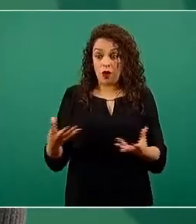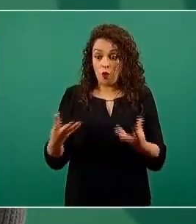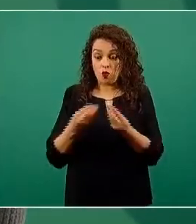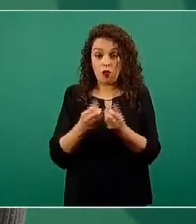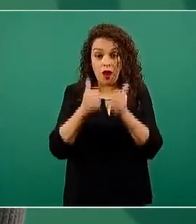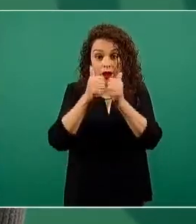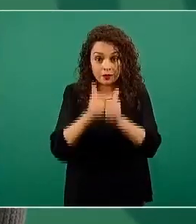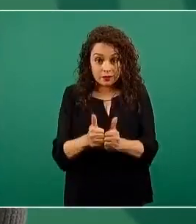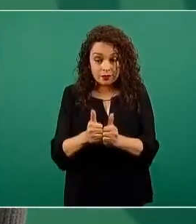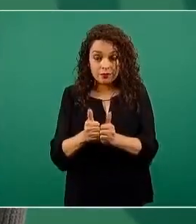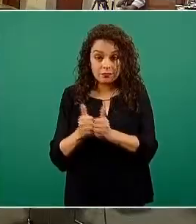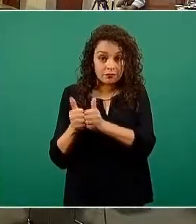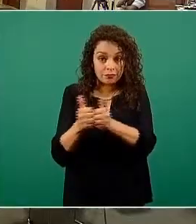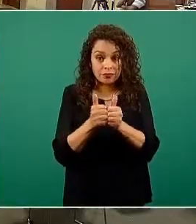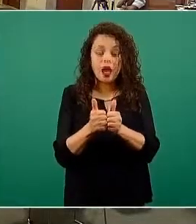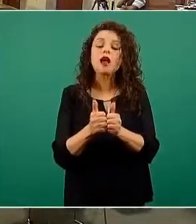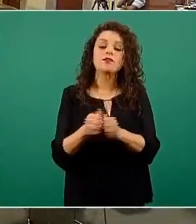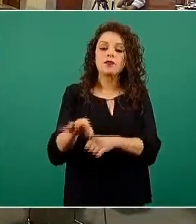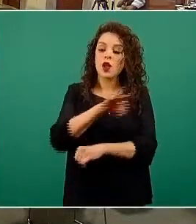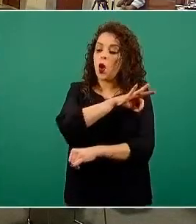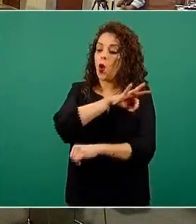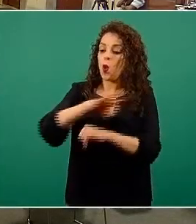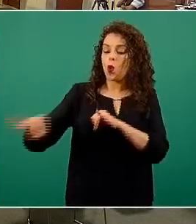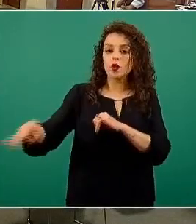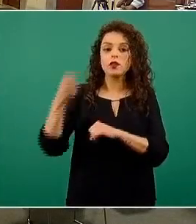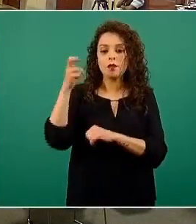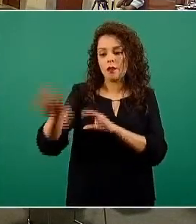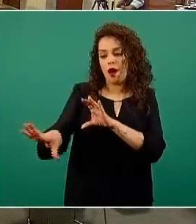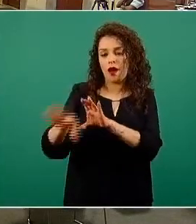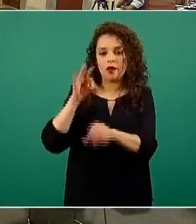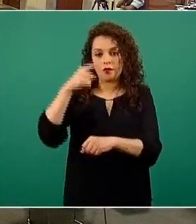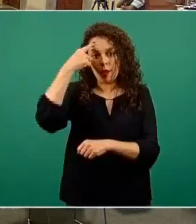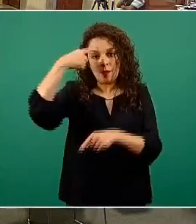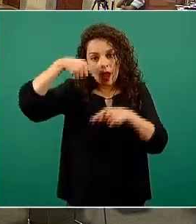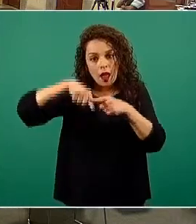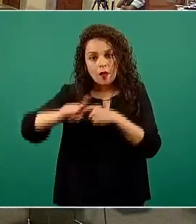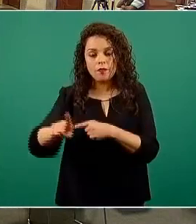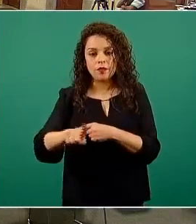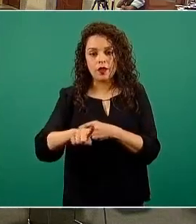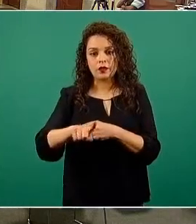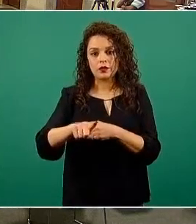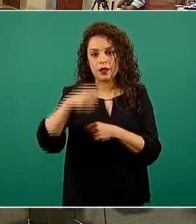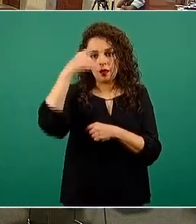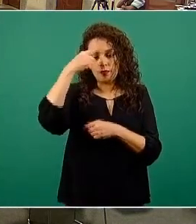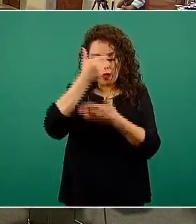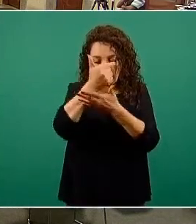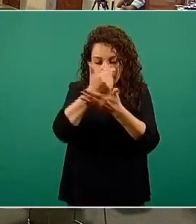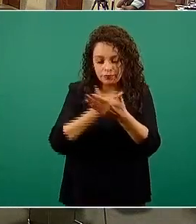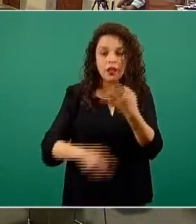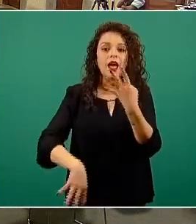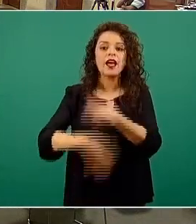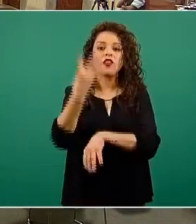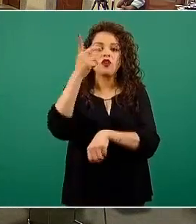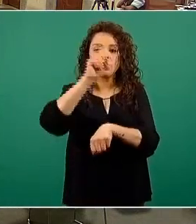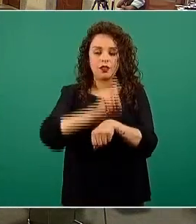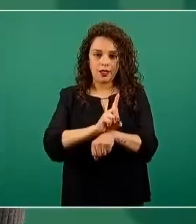último, es decir, la última en función de contar los 14 días. Otro dato importante, que también lo comentó al principio el